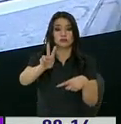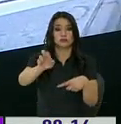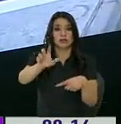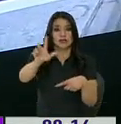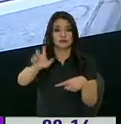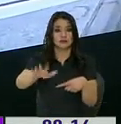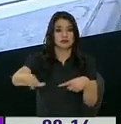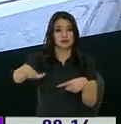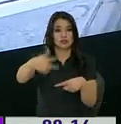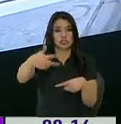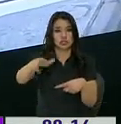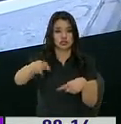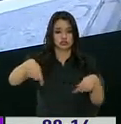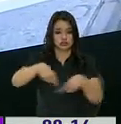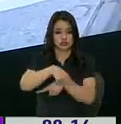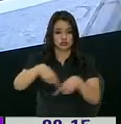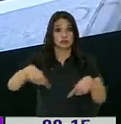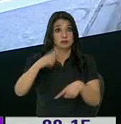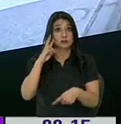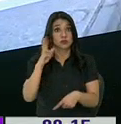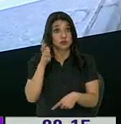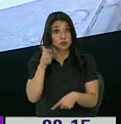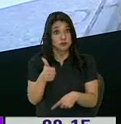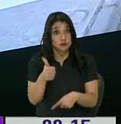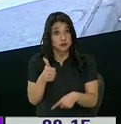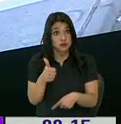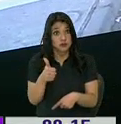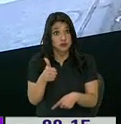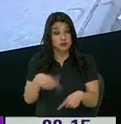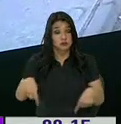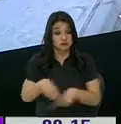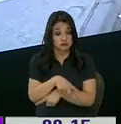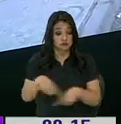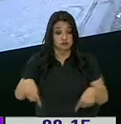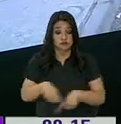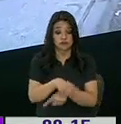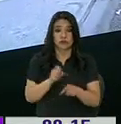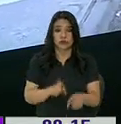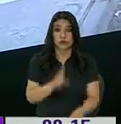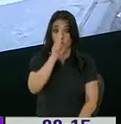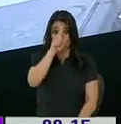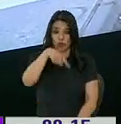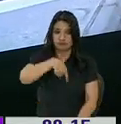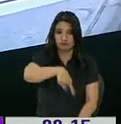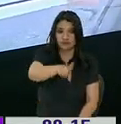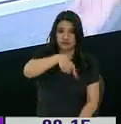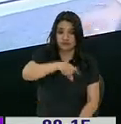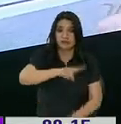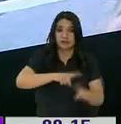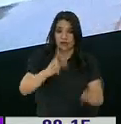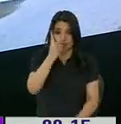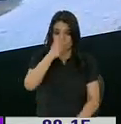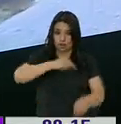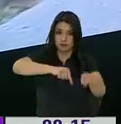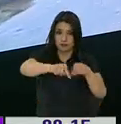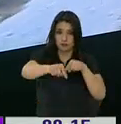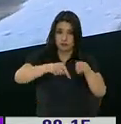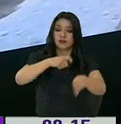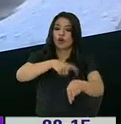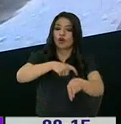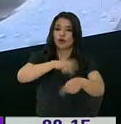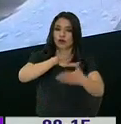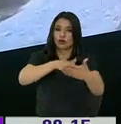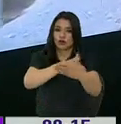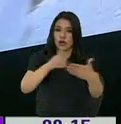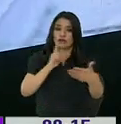Chillos, el contraflujo, no sé si me oyes bien, en el contraflujo yo personalmente, yo estaba